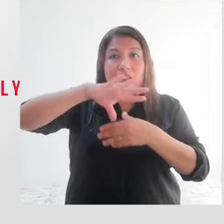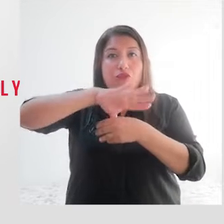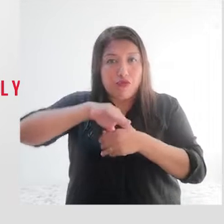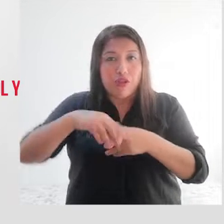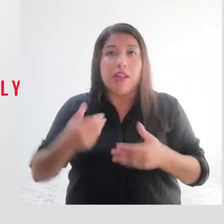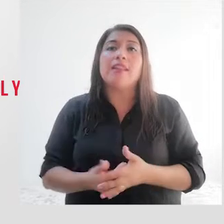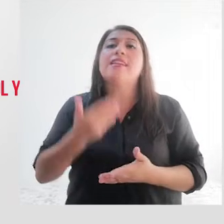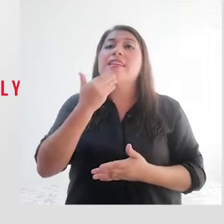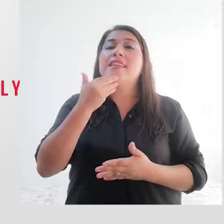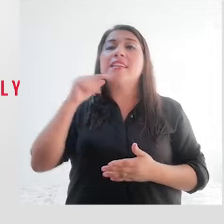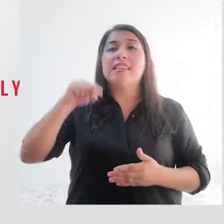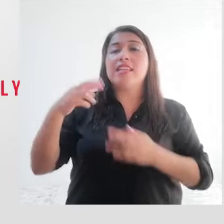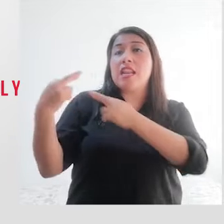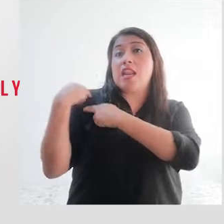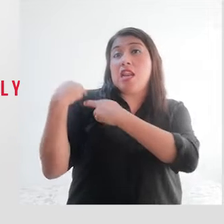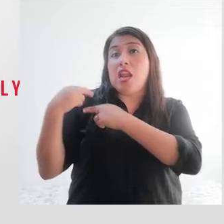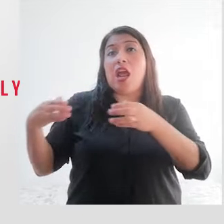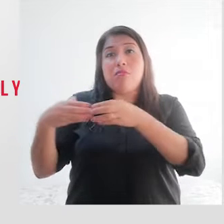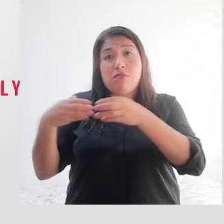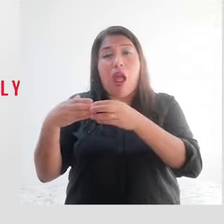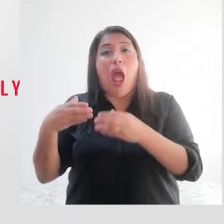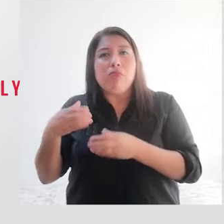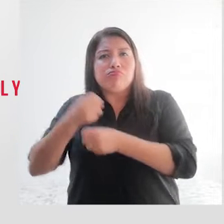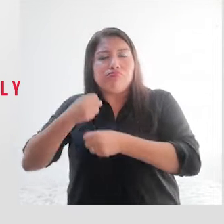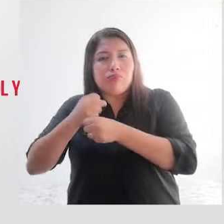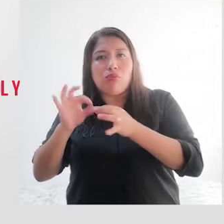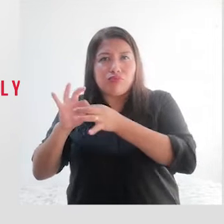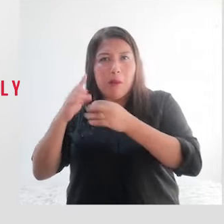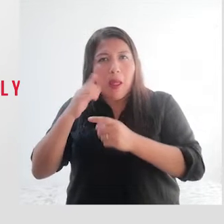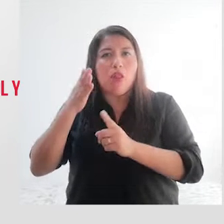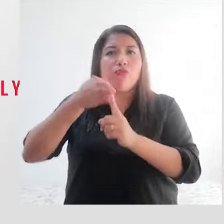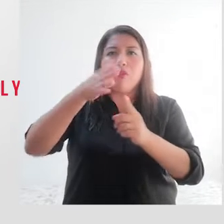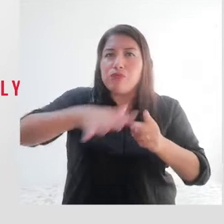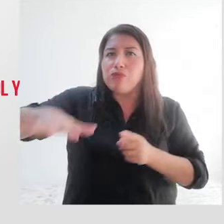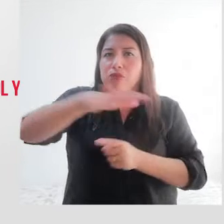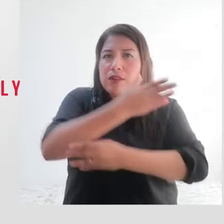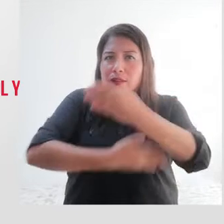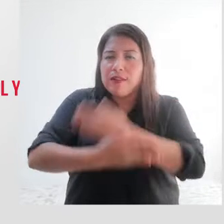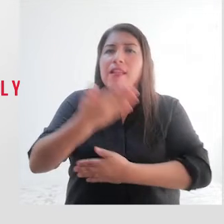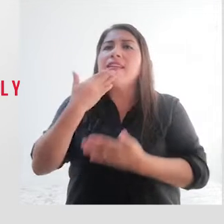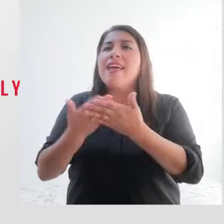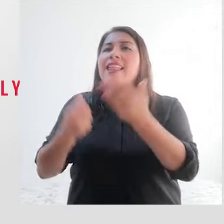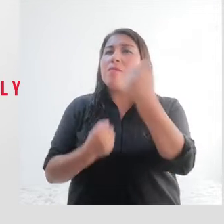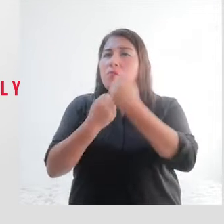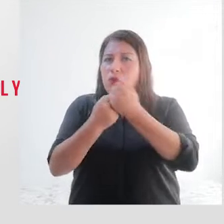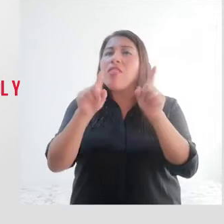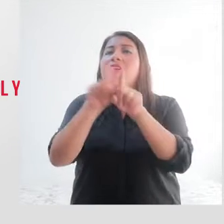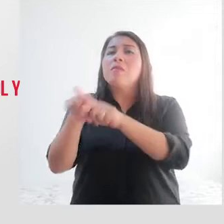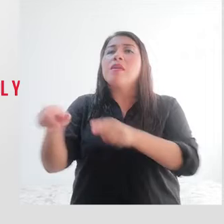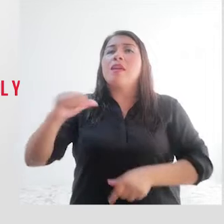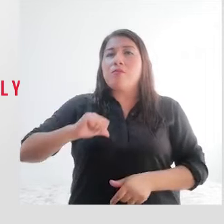organizada por el Sindicato Nacional Único de Trabajadores con Discapacidad y Nutraris, gracias al apoyo de la